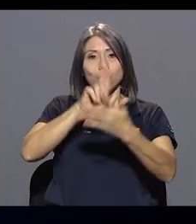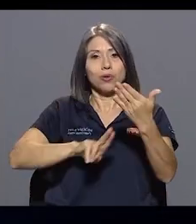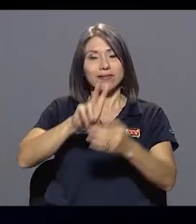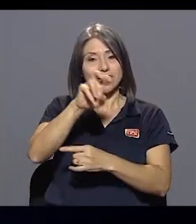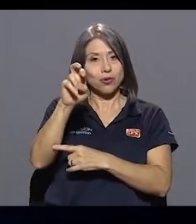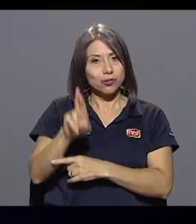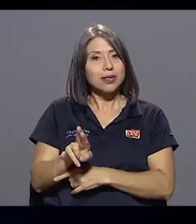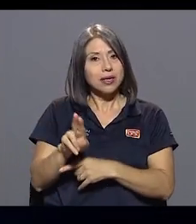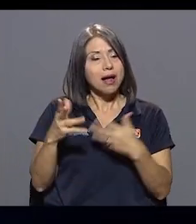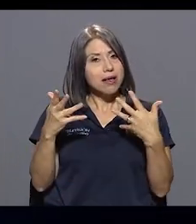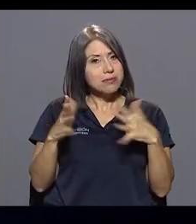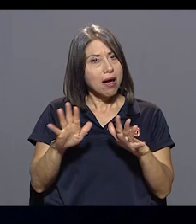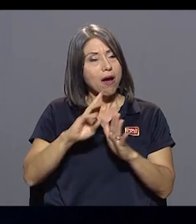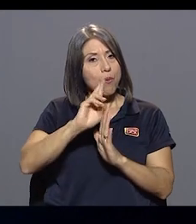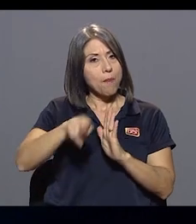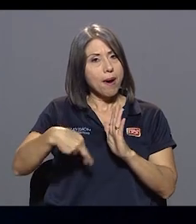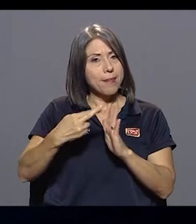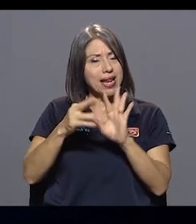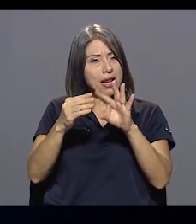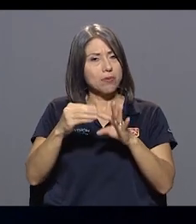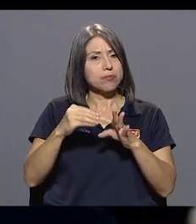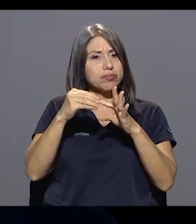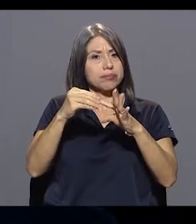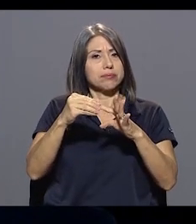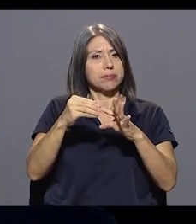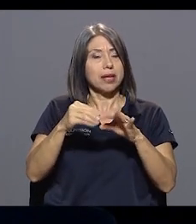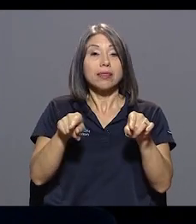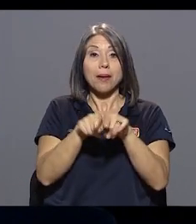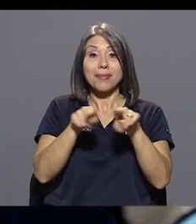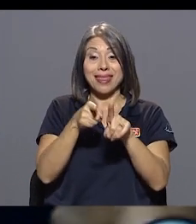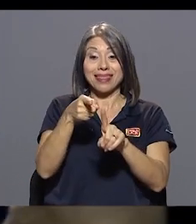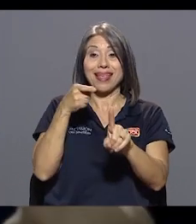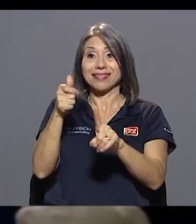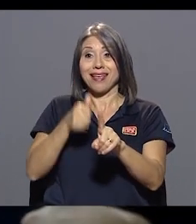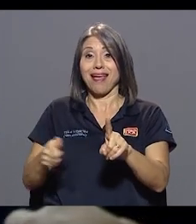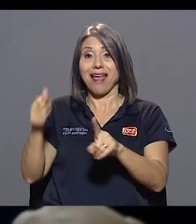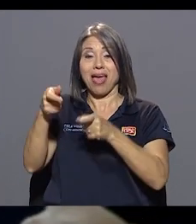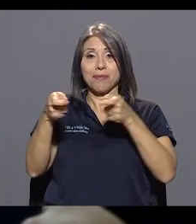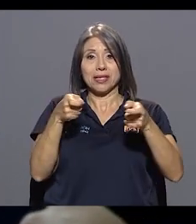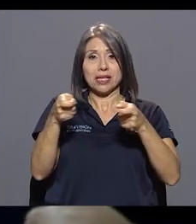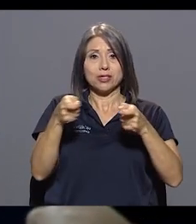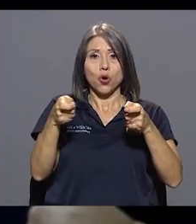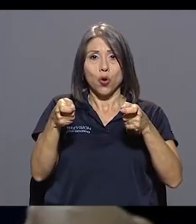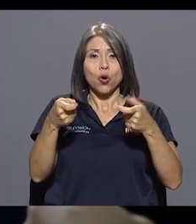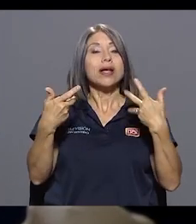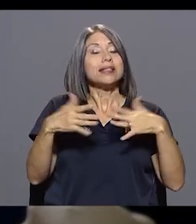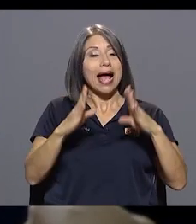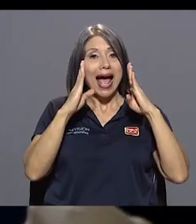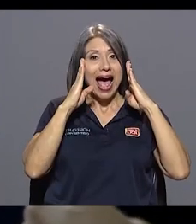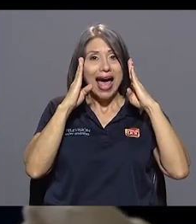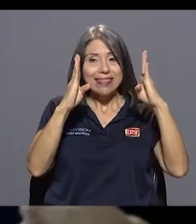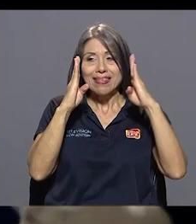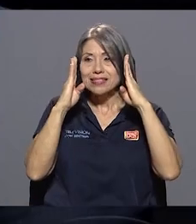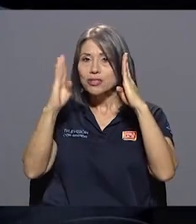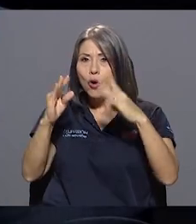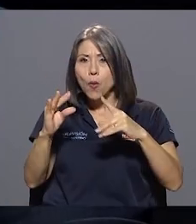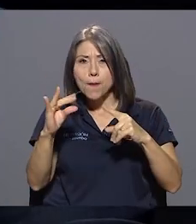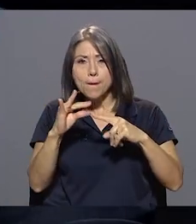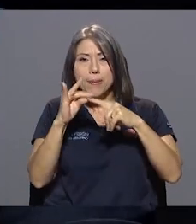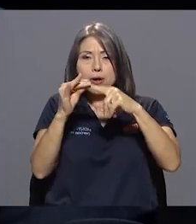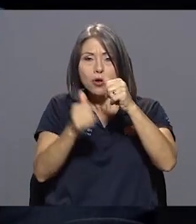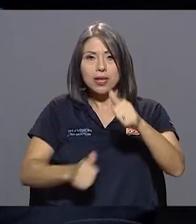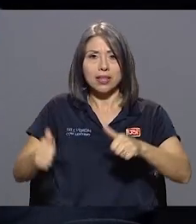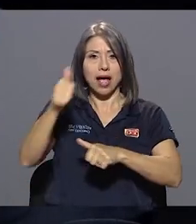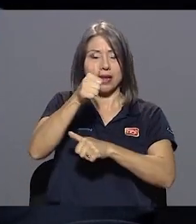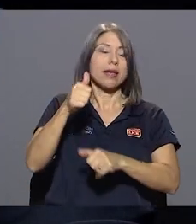ha tomado un papel protagónico e inclusive desde la administración se ha generado un clima de atención prioritaria. Ahora usted me